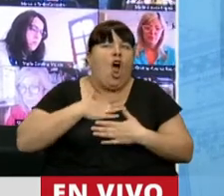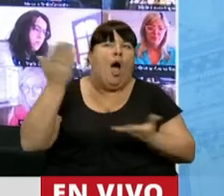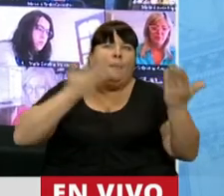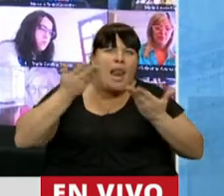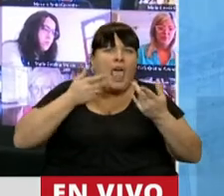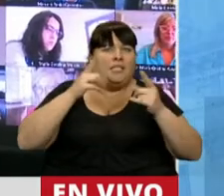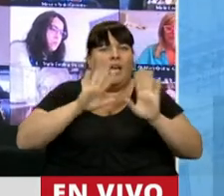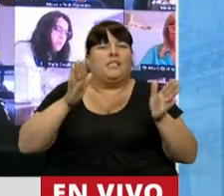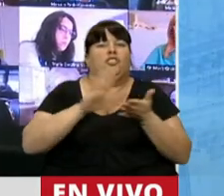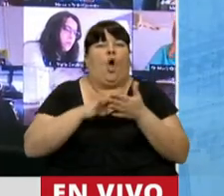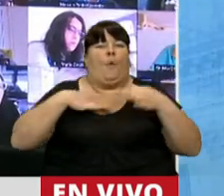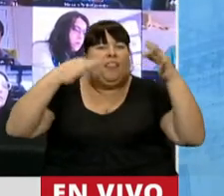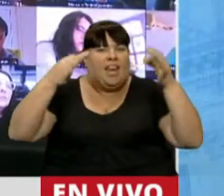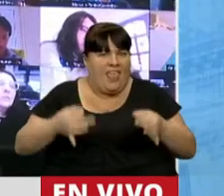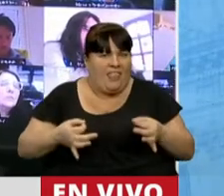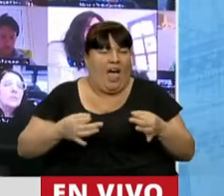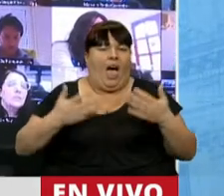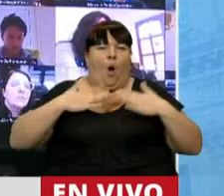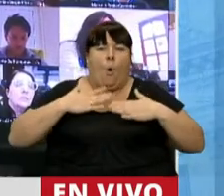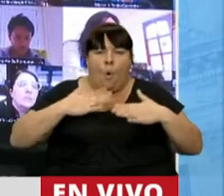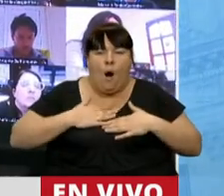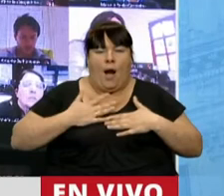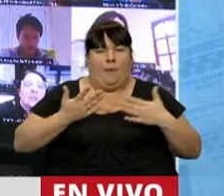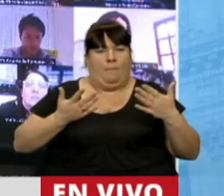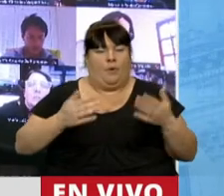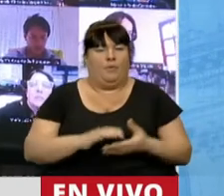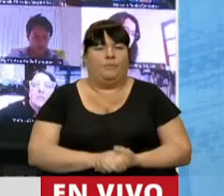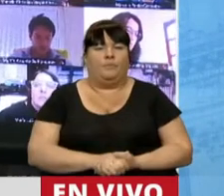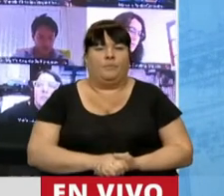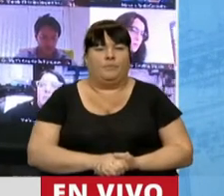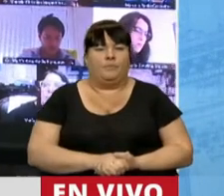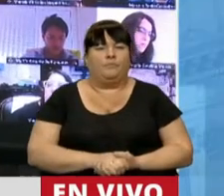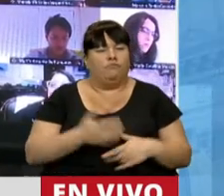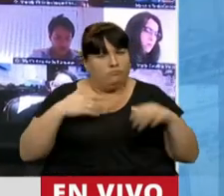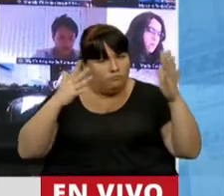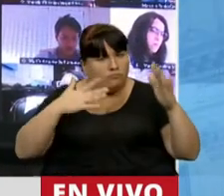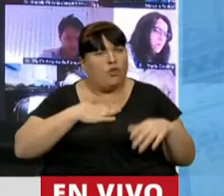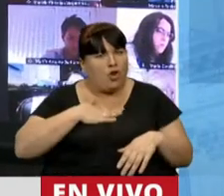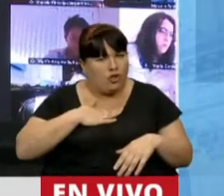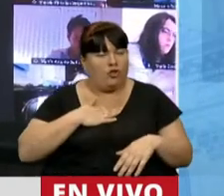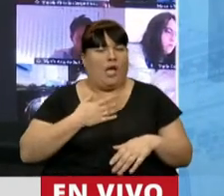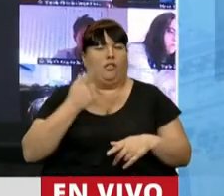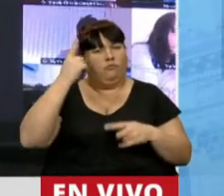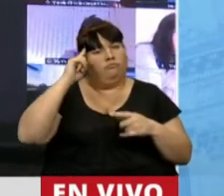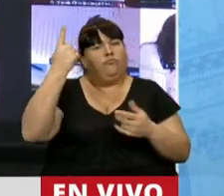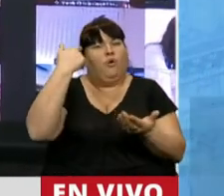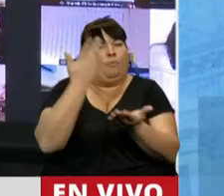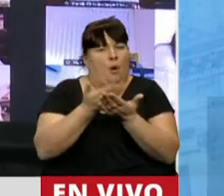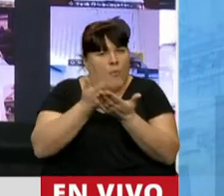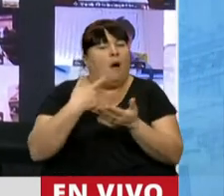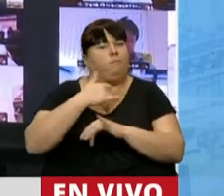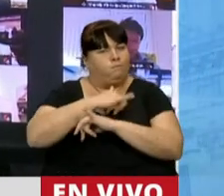violentados en cuanto a su dignidad, en dignidad física y mental. Celebro que, por iniciativa, lo habíamos